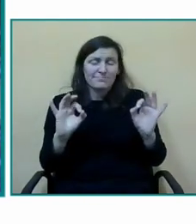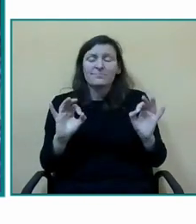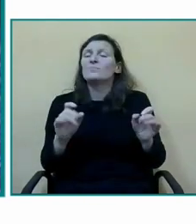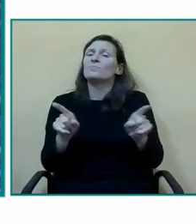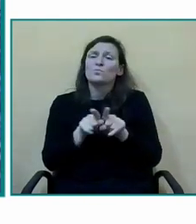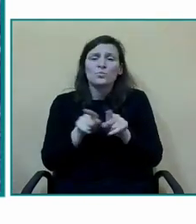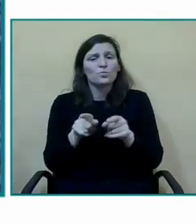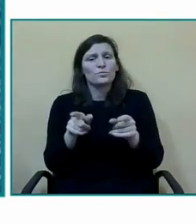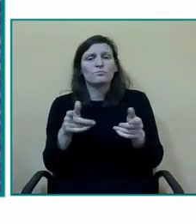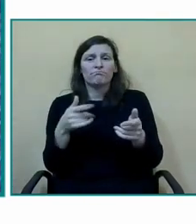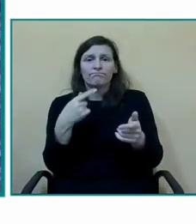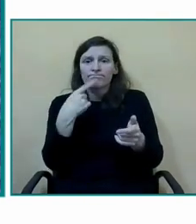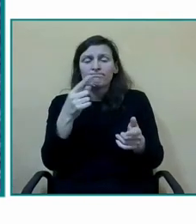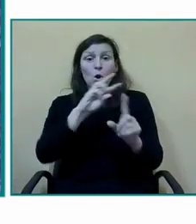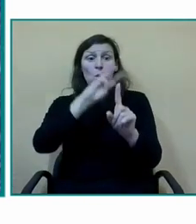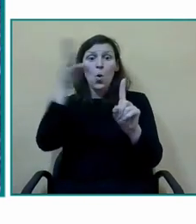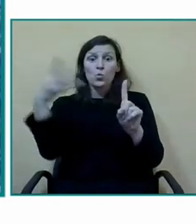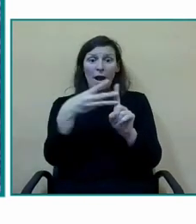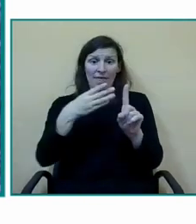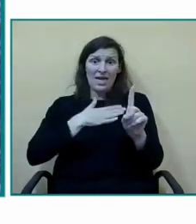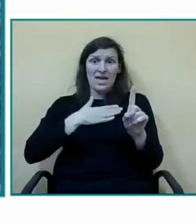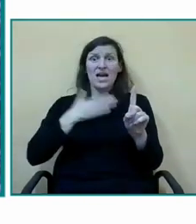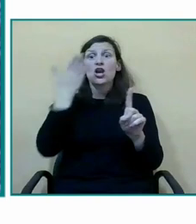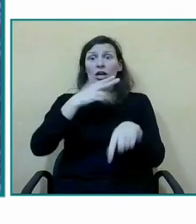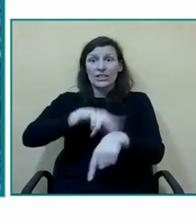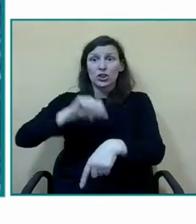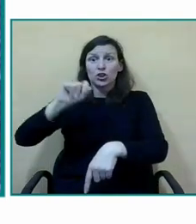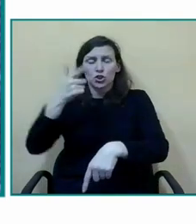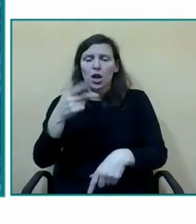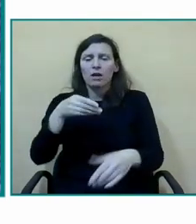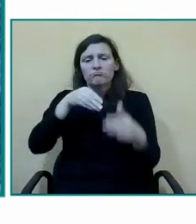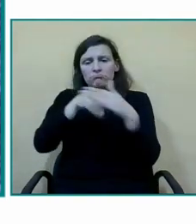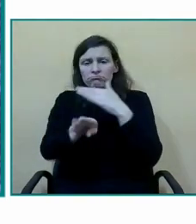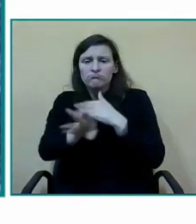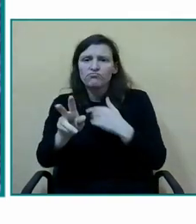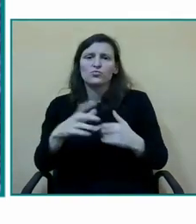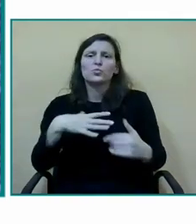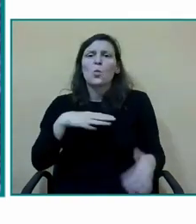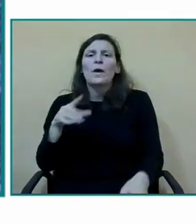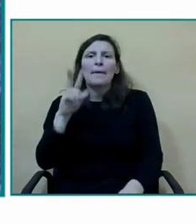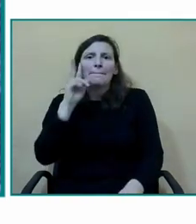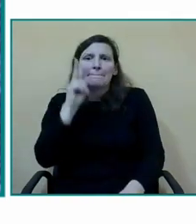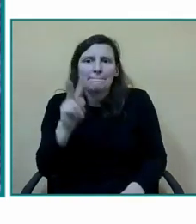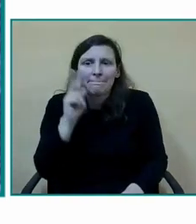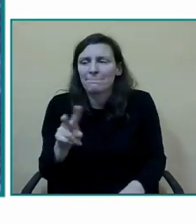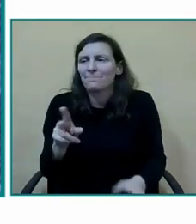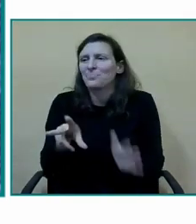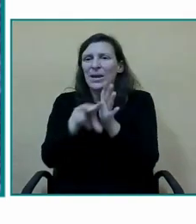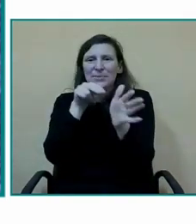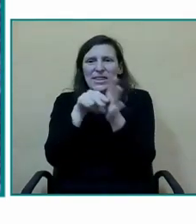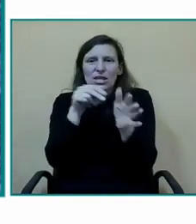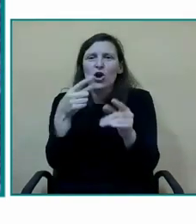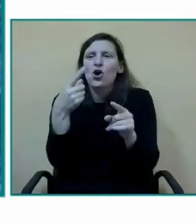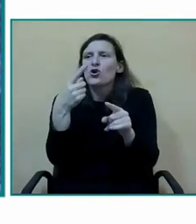colegio CIPELSOR la institucional podéis ver todas aquellas cosas de las que hablamos de una forma más